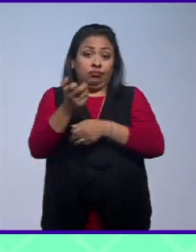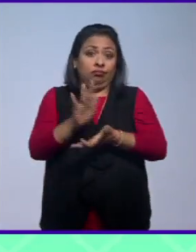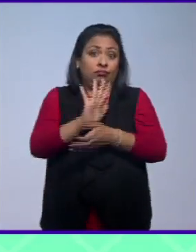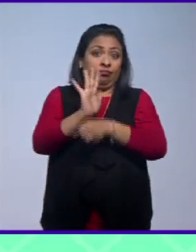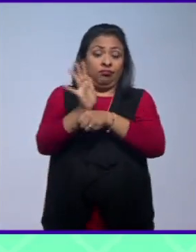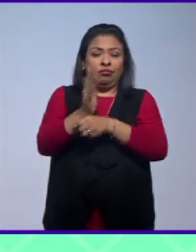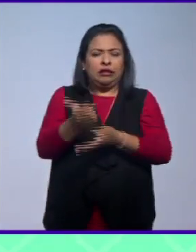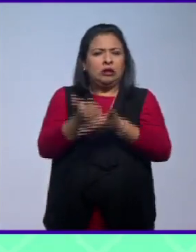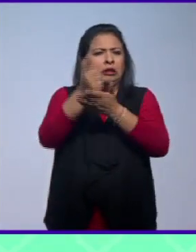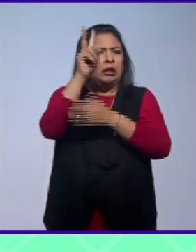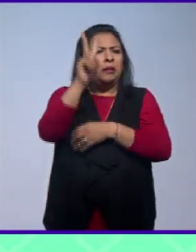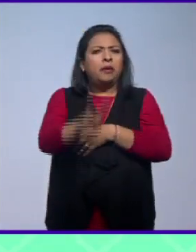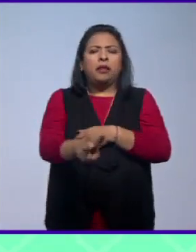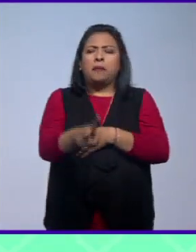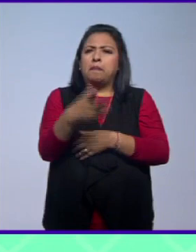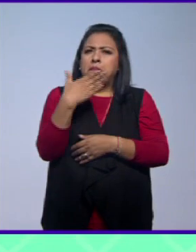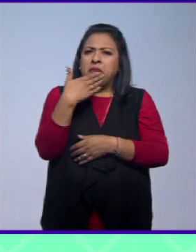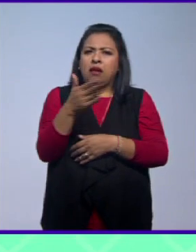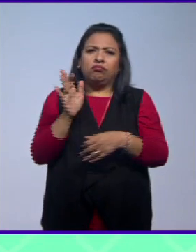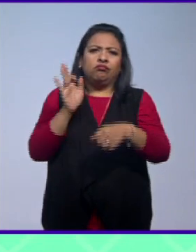es un pretexto delicioso para hacerlo.